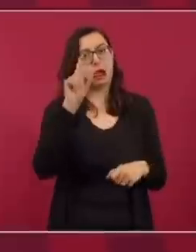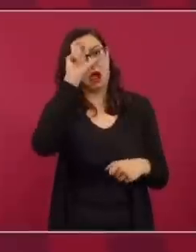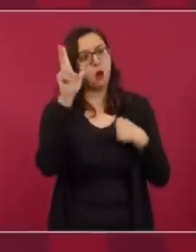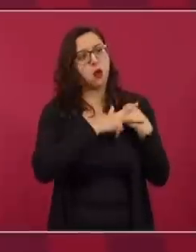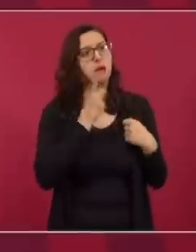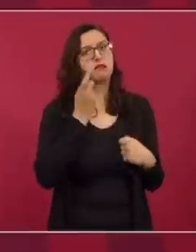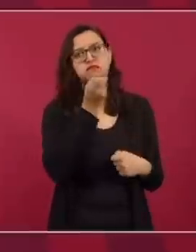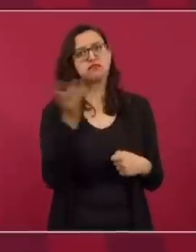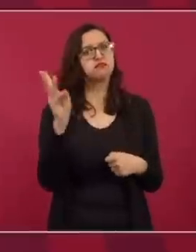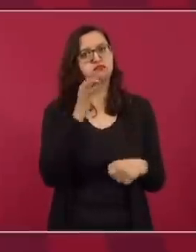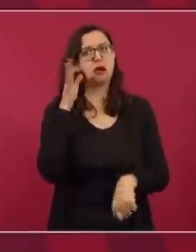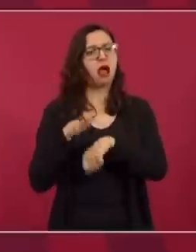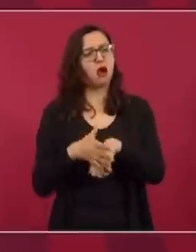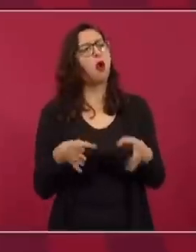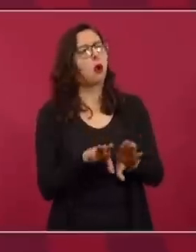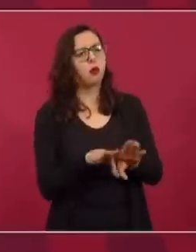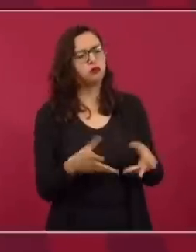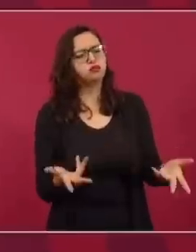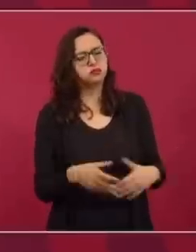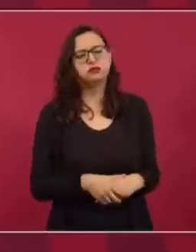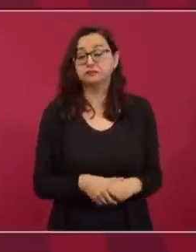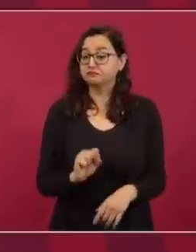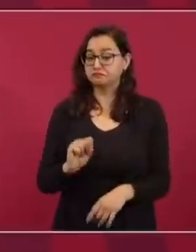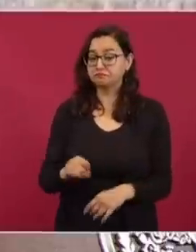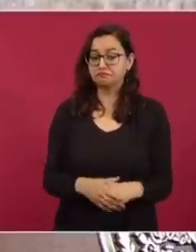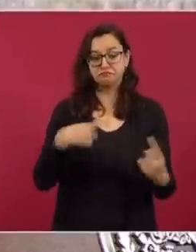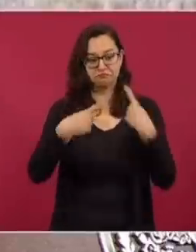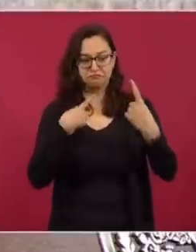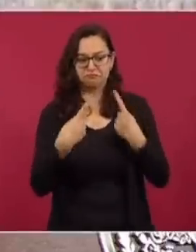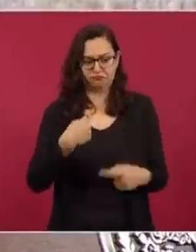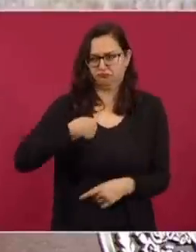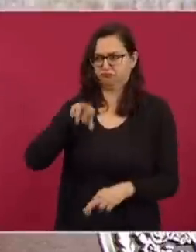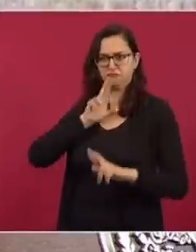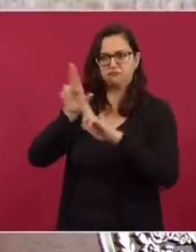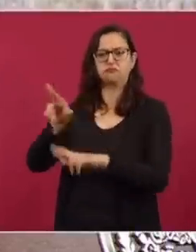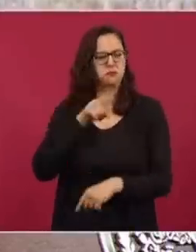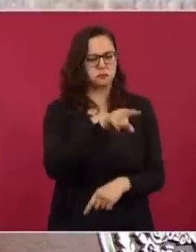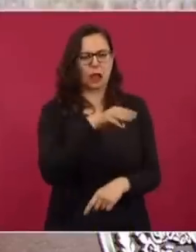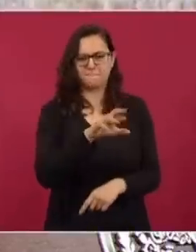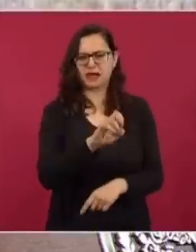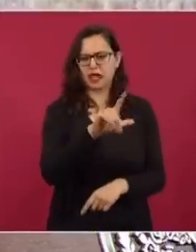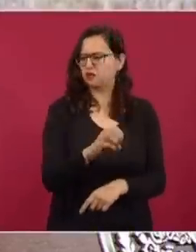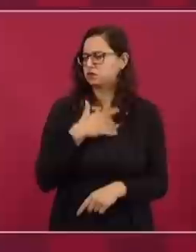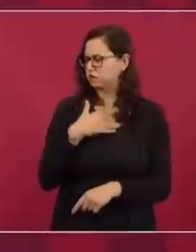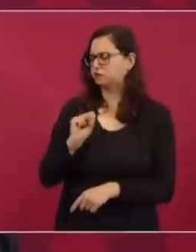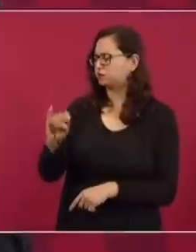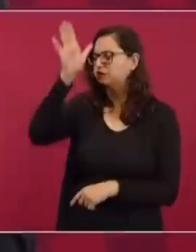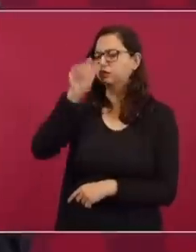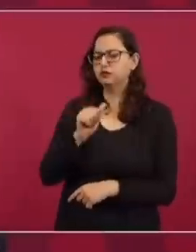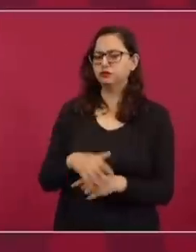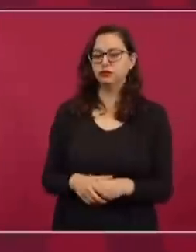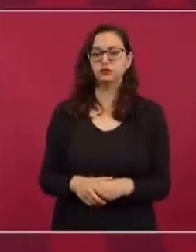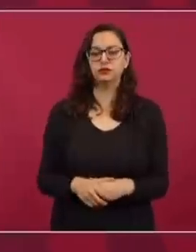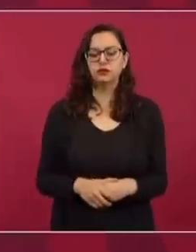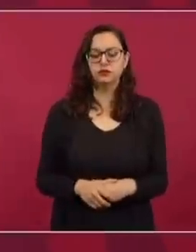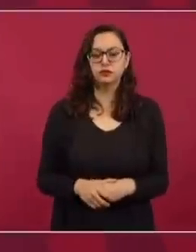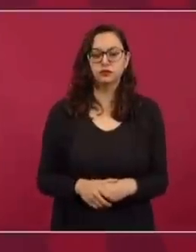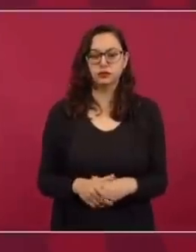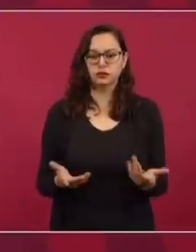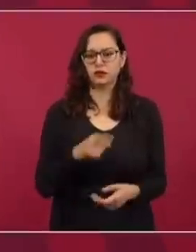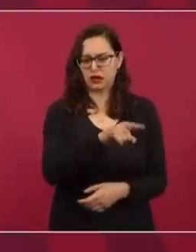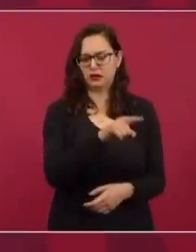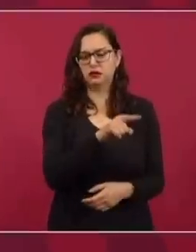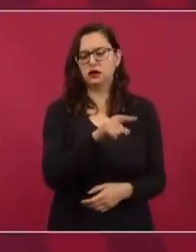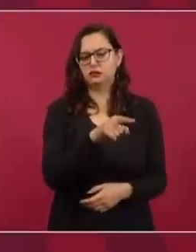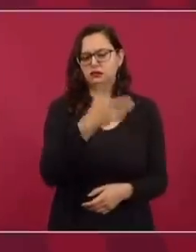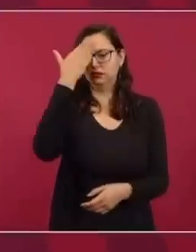Sí, sí, cómo no. Y pues él está totalmente de acuerdo con la postura que asumimos. Sabe bien que no es un